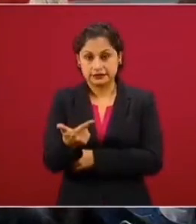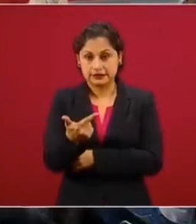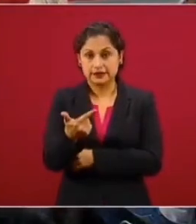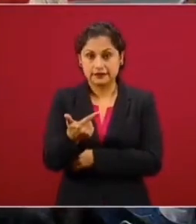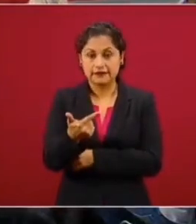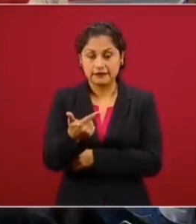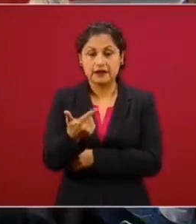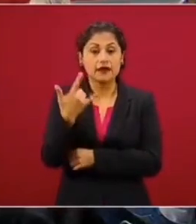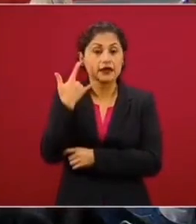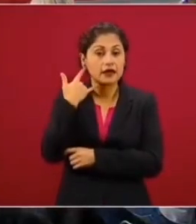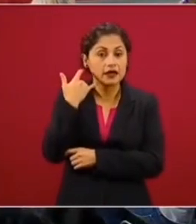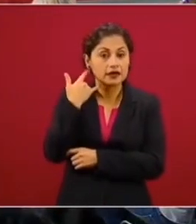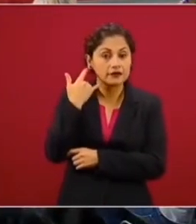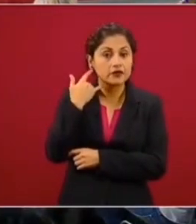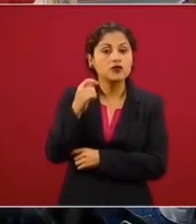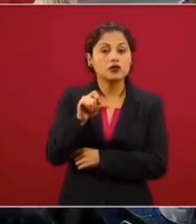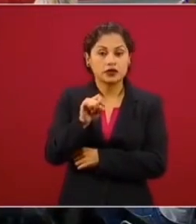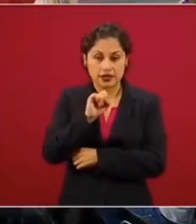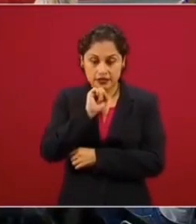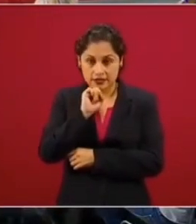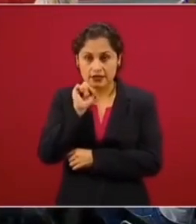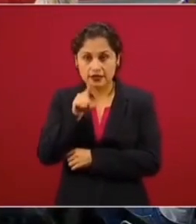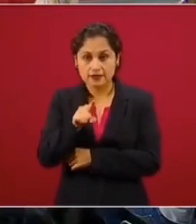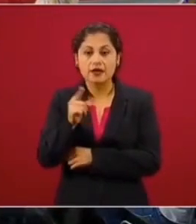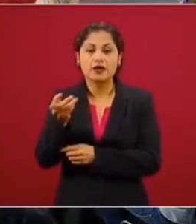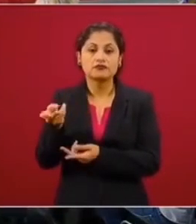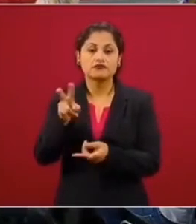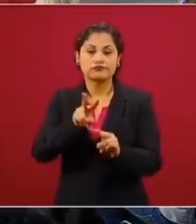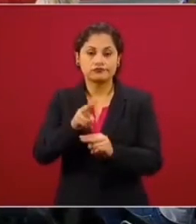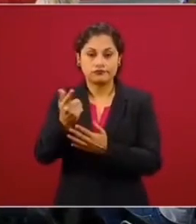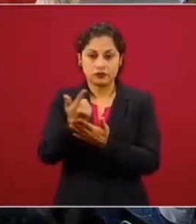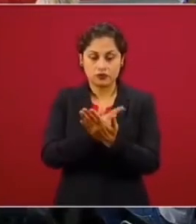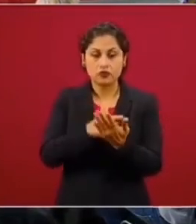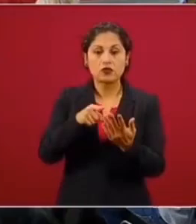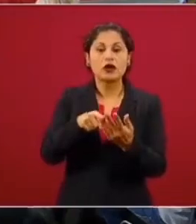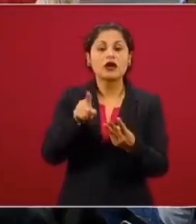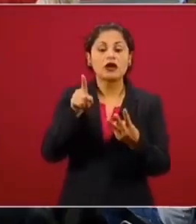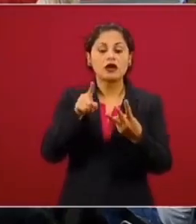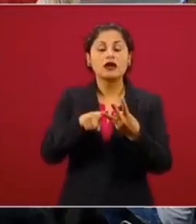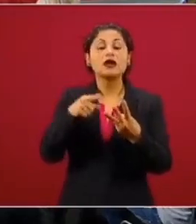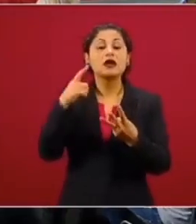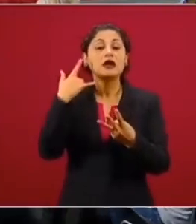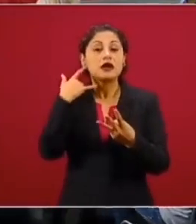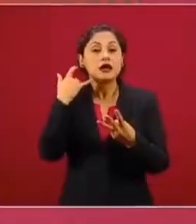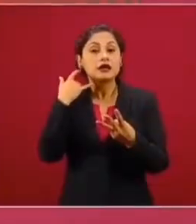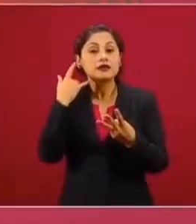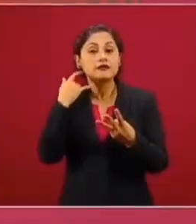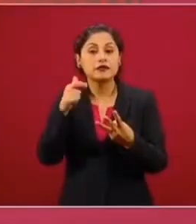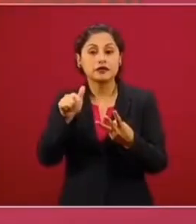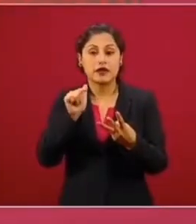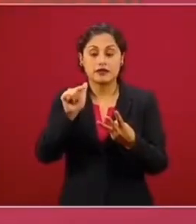California en segundo lugar, ahora es Texas, y en tercer lugar, California, con 17.